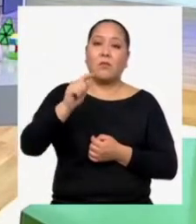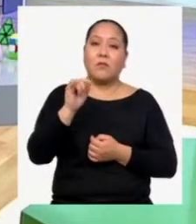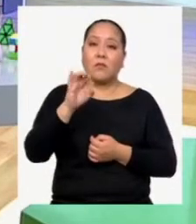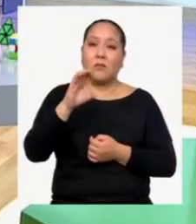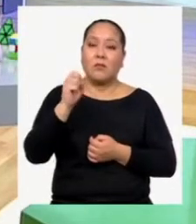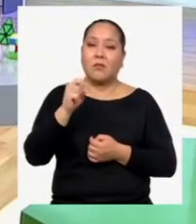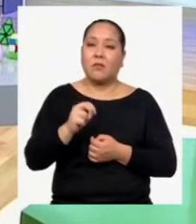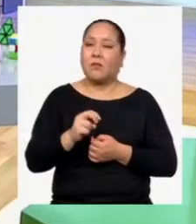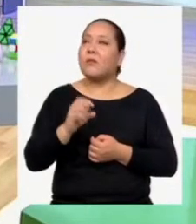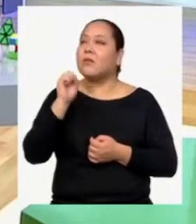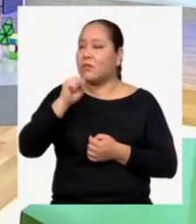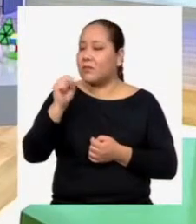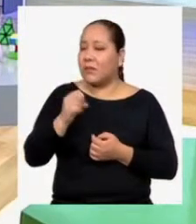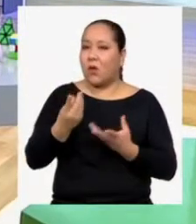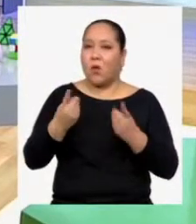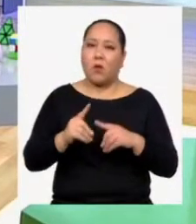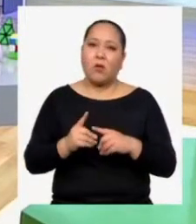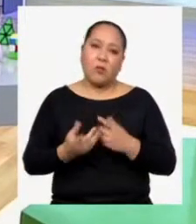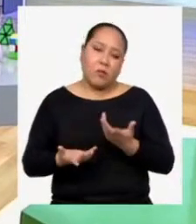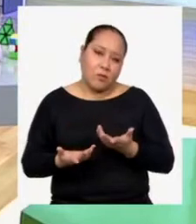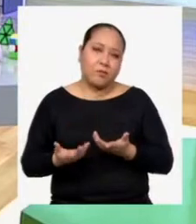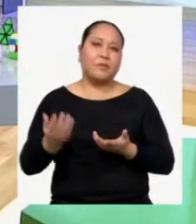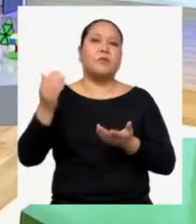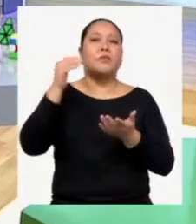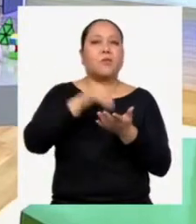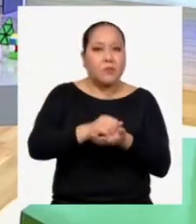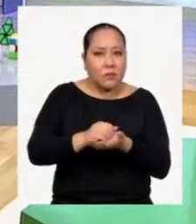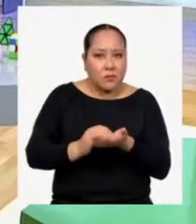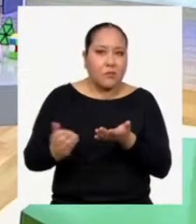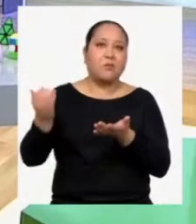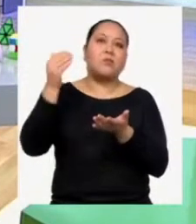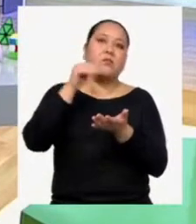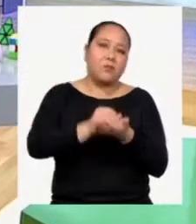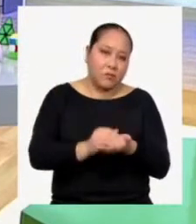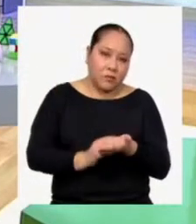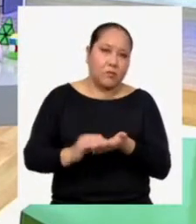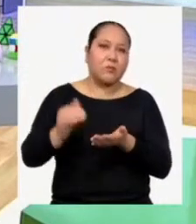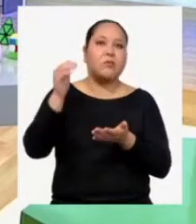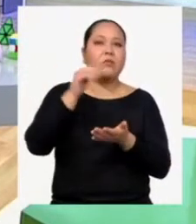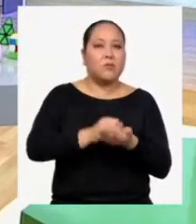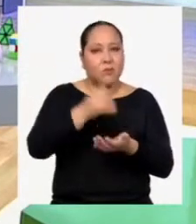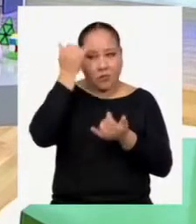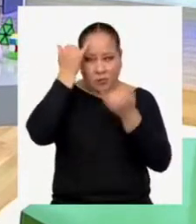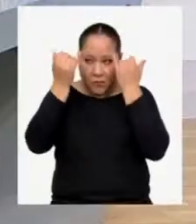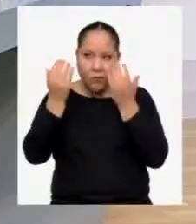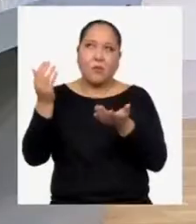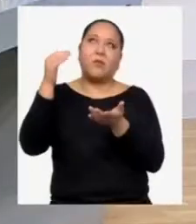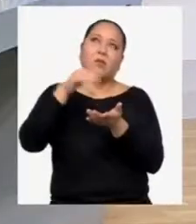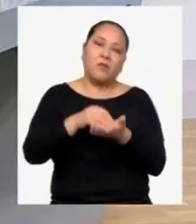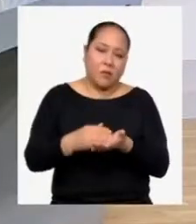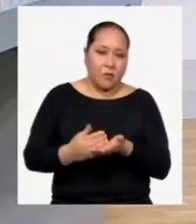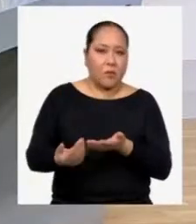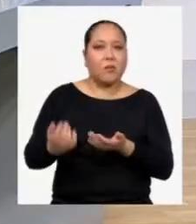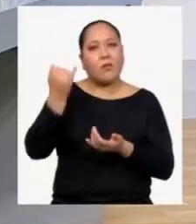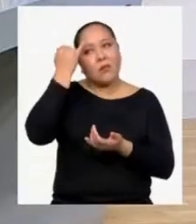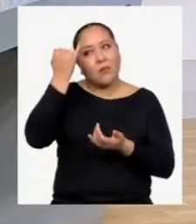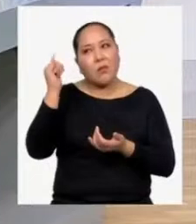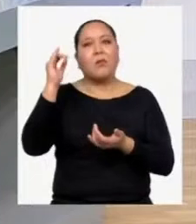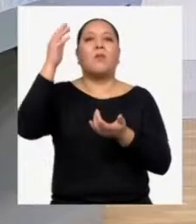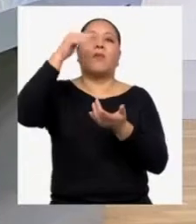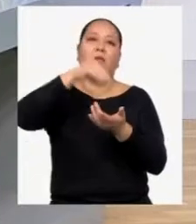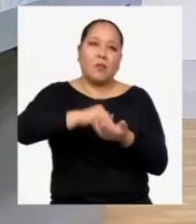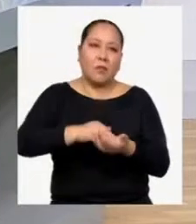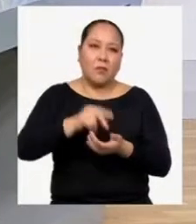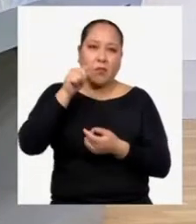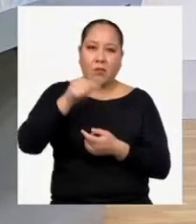da cuando, valga la redundancia, repito una idea que ya desarrollé antes Si se repite de manera